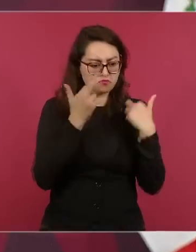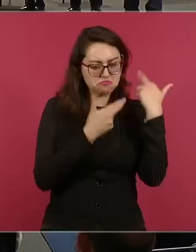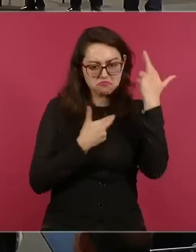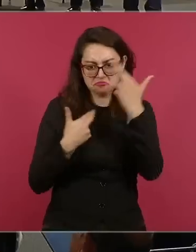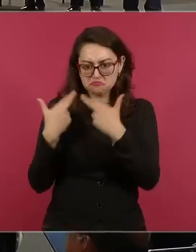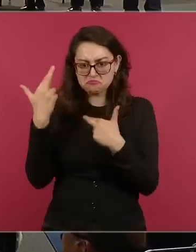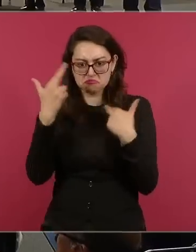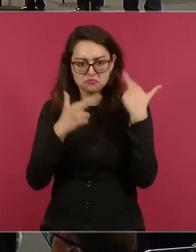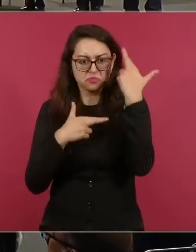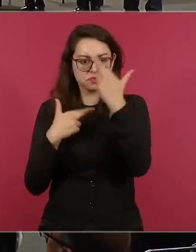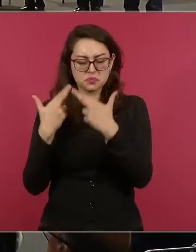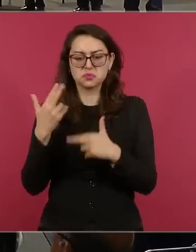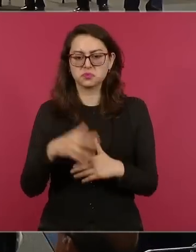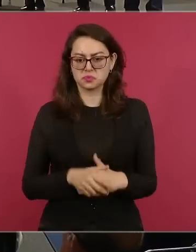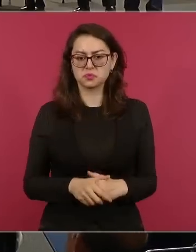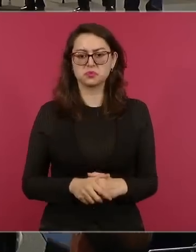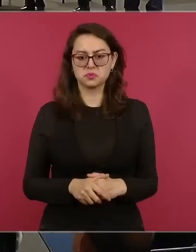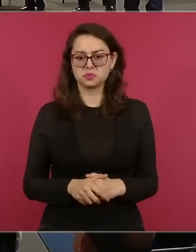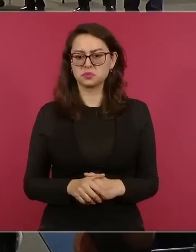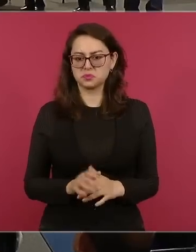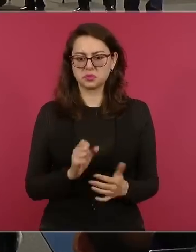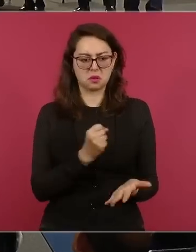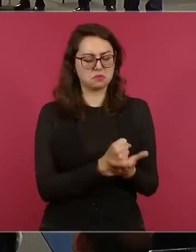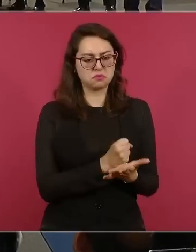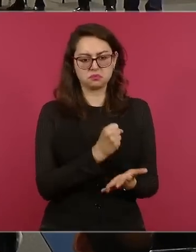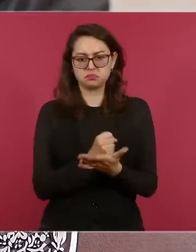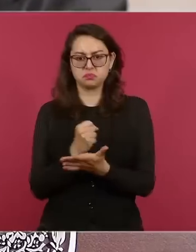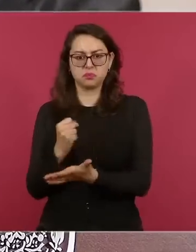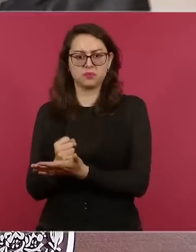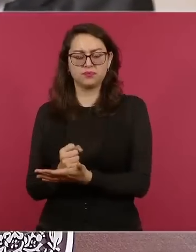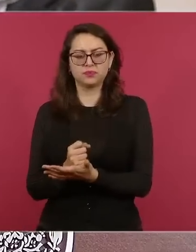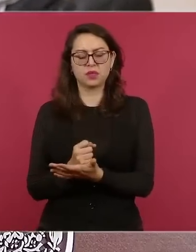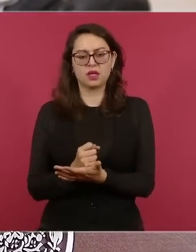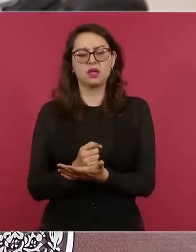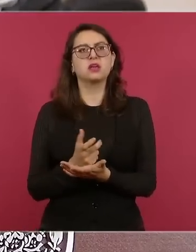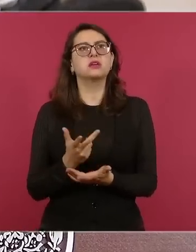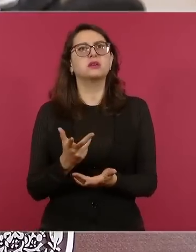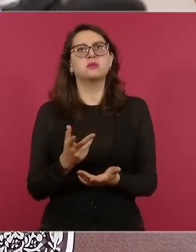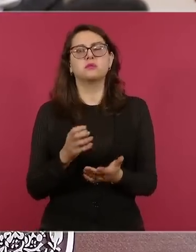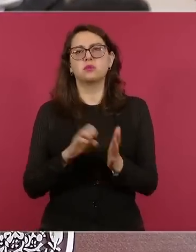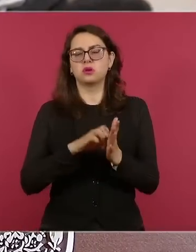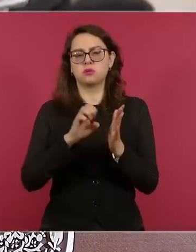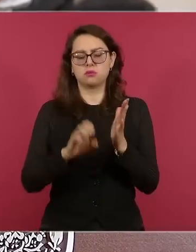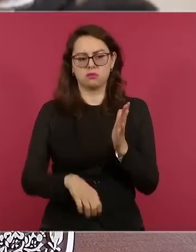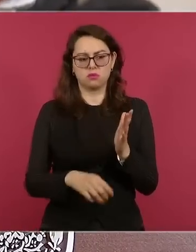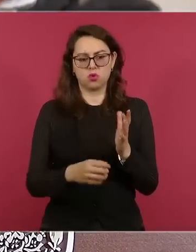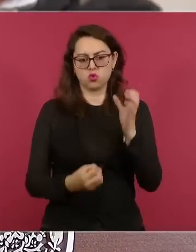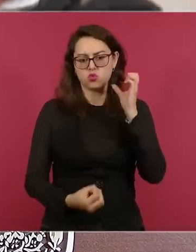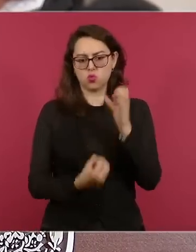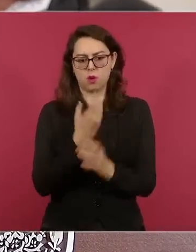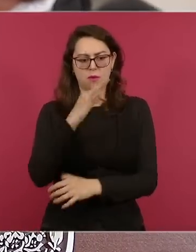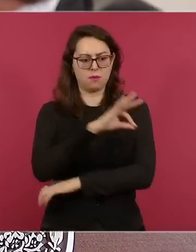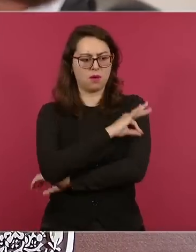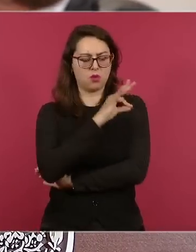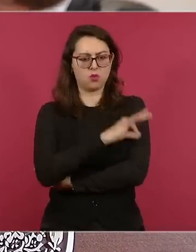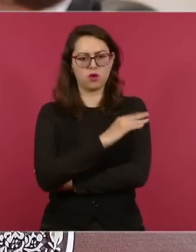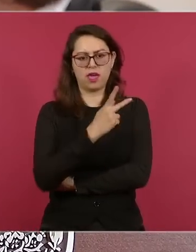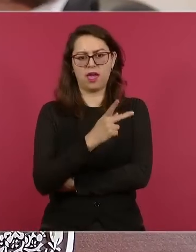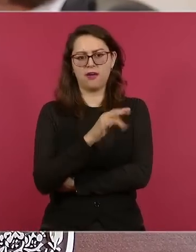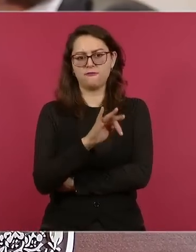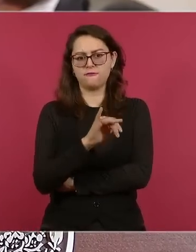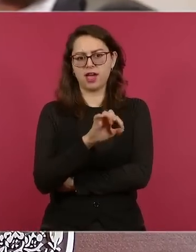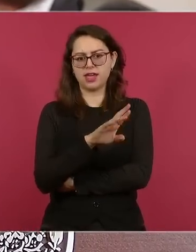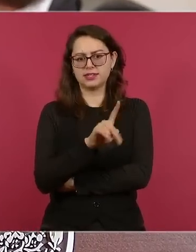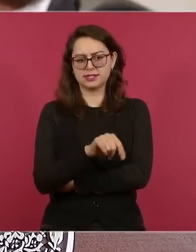entregar unas autorizaciones, ya Pfizer se aprobó y otras están estudiándose.